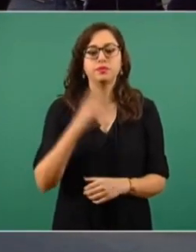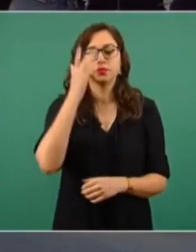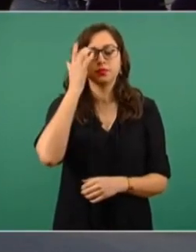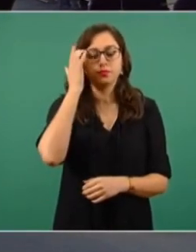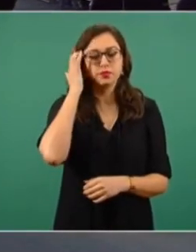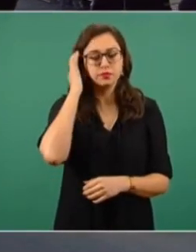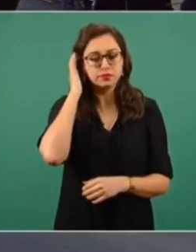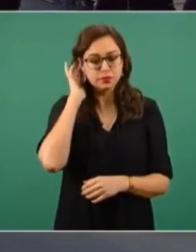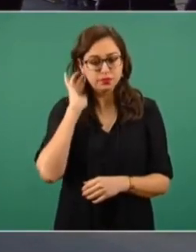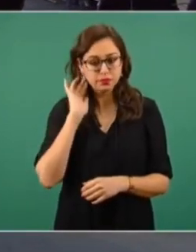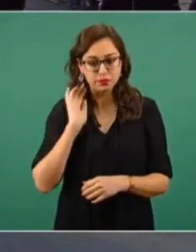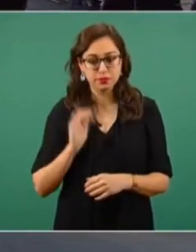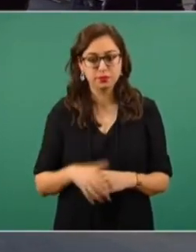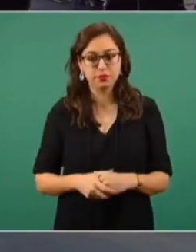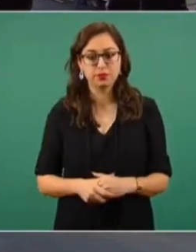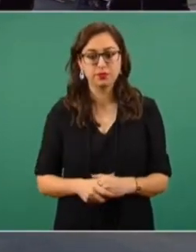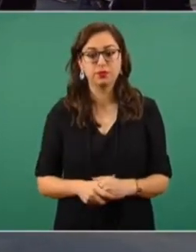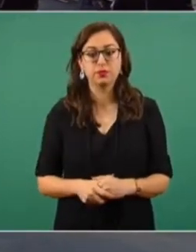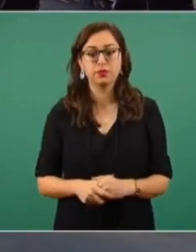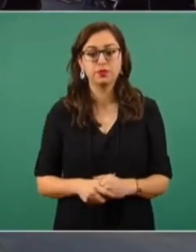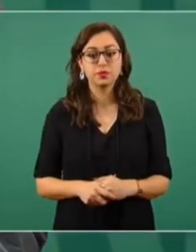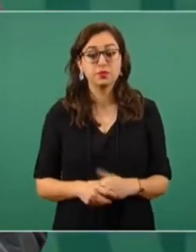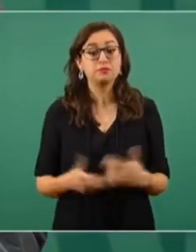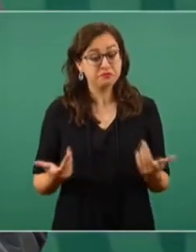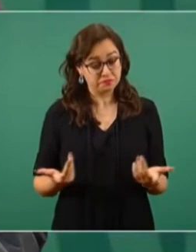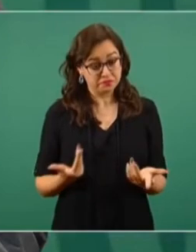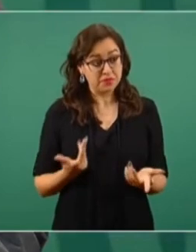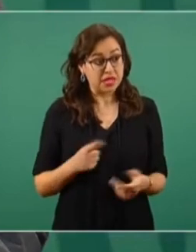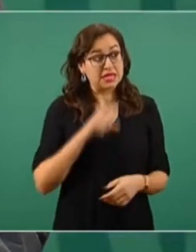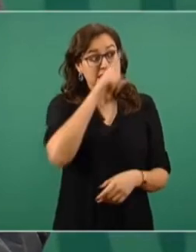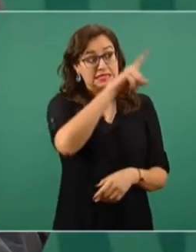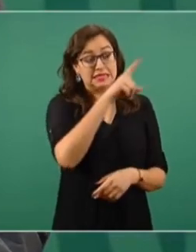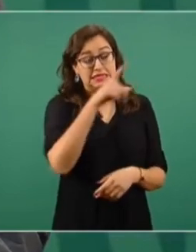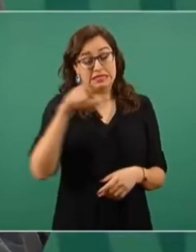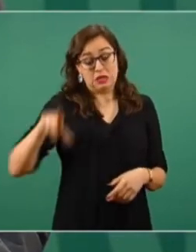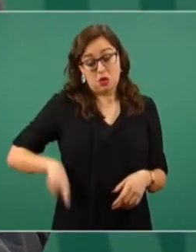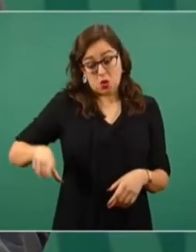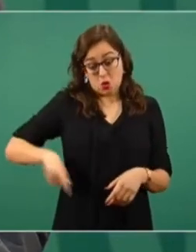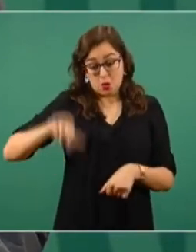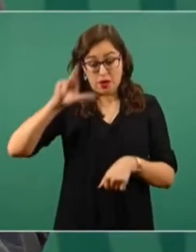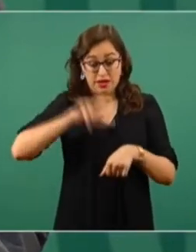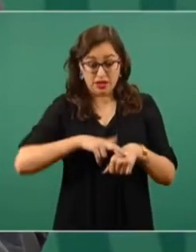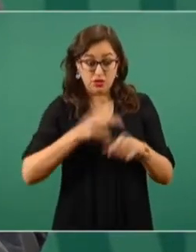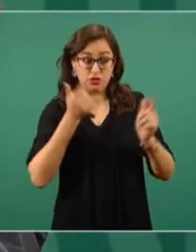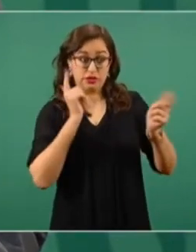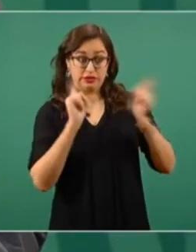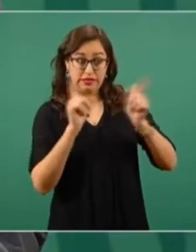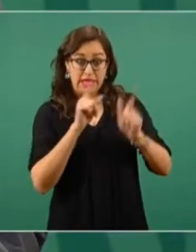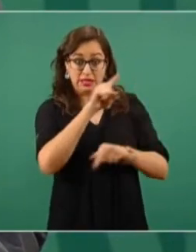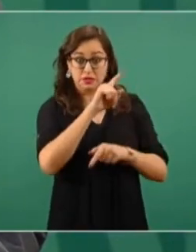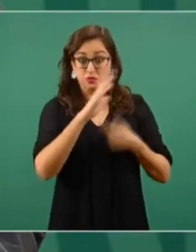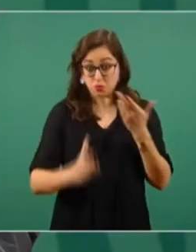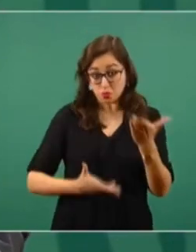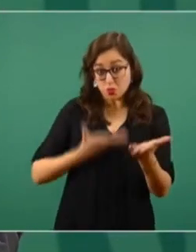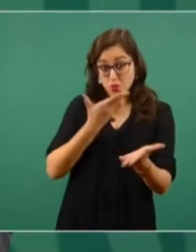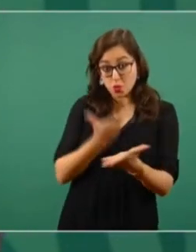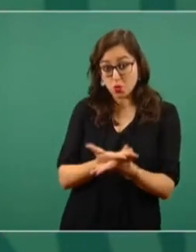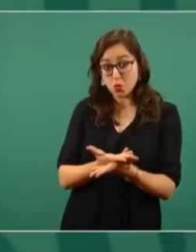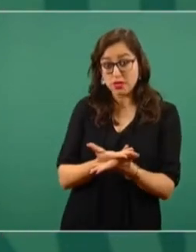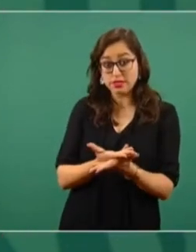esa propuesta del gobernador de Texas, tengo la información que no fue